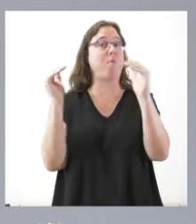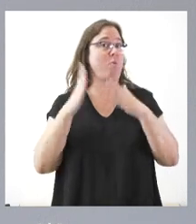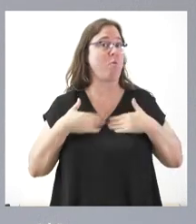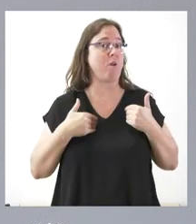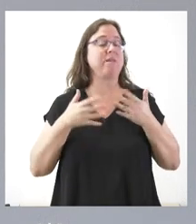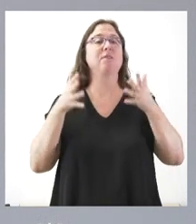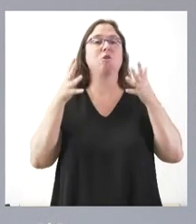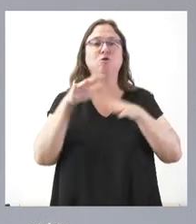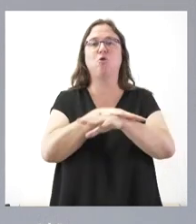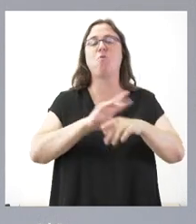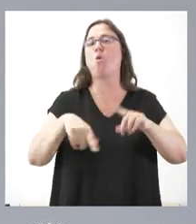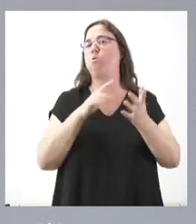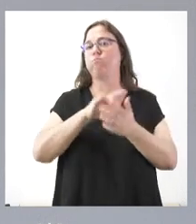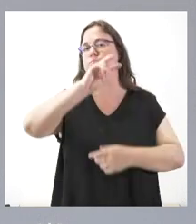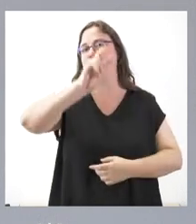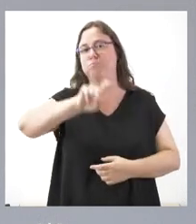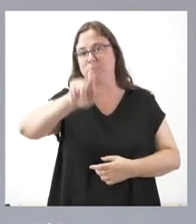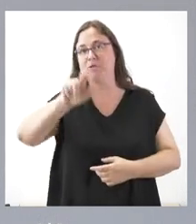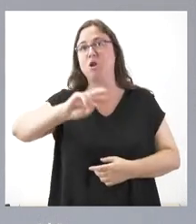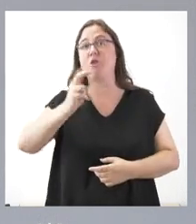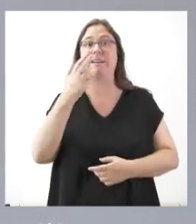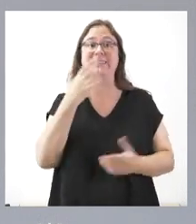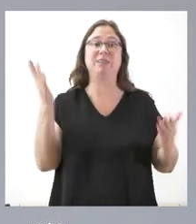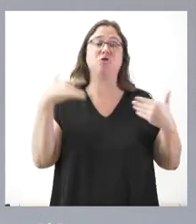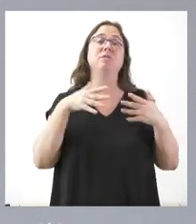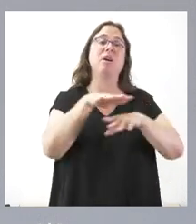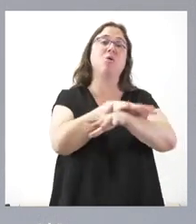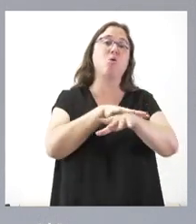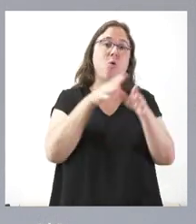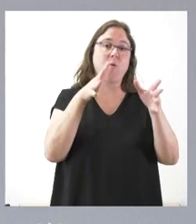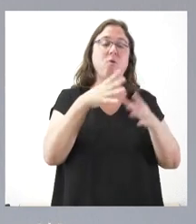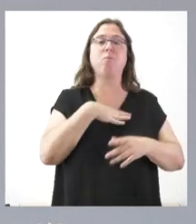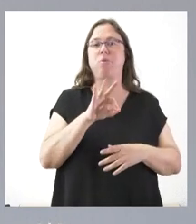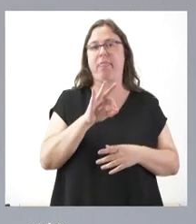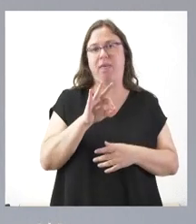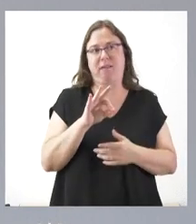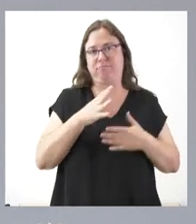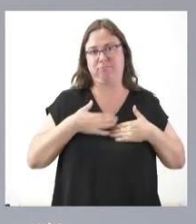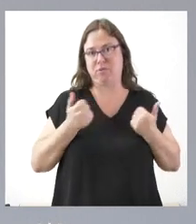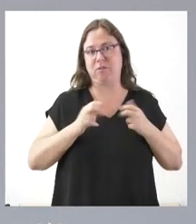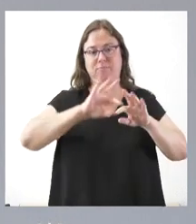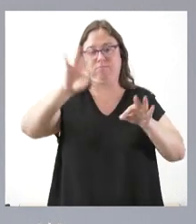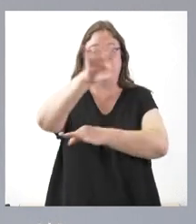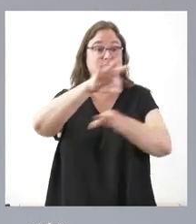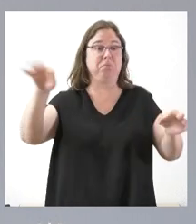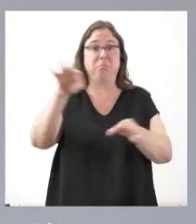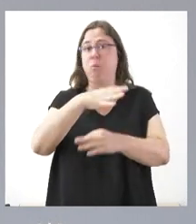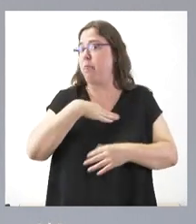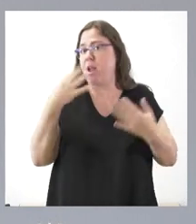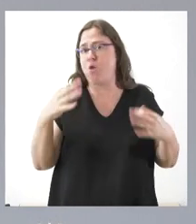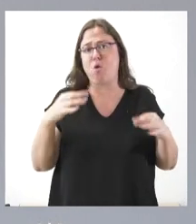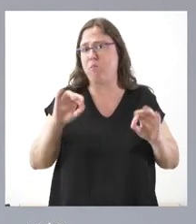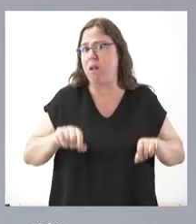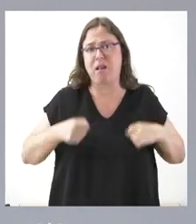Gobierno, si es otro miembro que no está en el Consejo de Gobierno, pues puede ser objeto de cambio con toda normalidad y toda